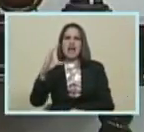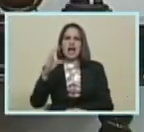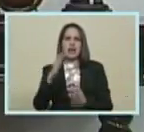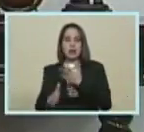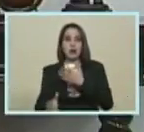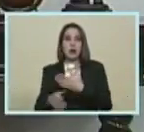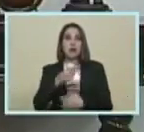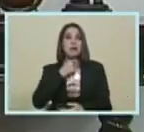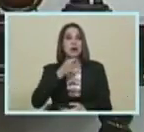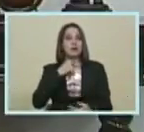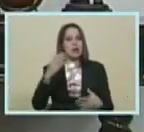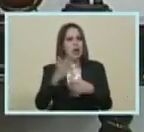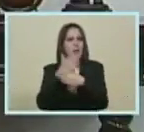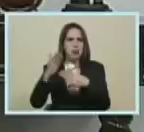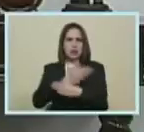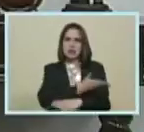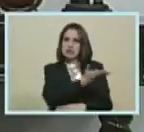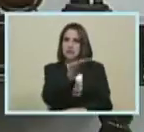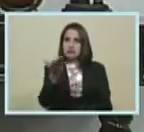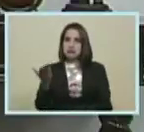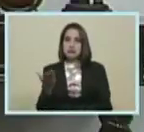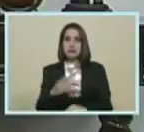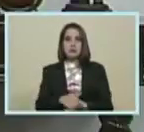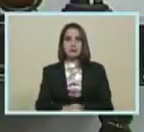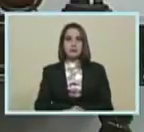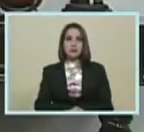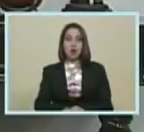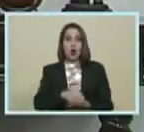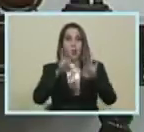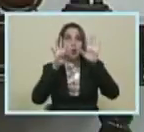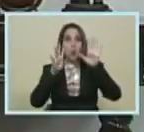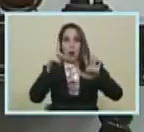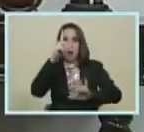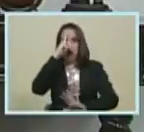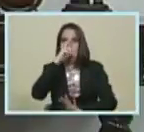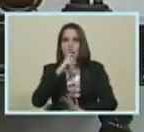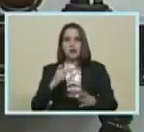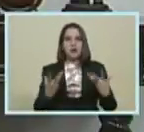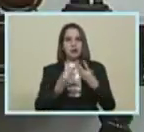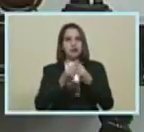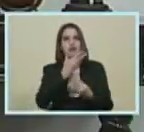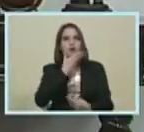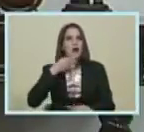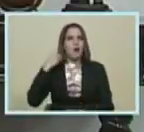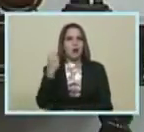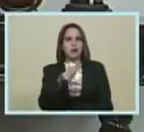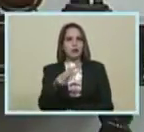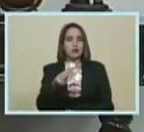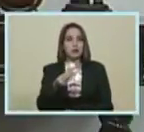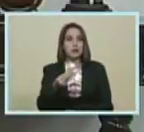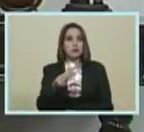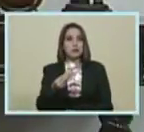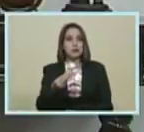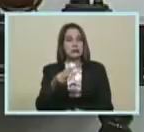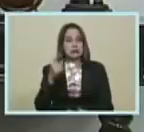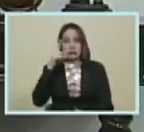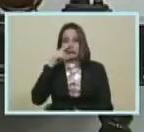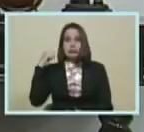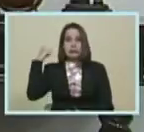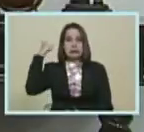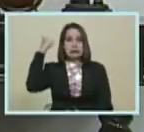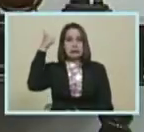...me gustaría compartir... ...este momento... ...nueve años... la juventud... ...y al pasar de nueve años... ...se ha